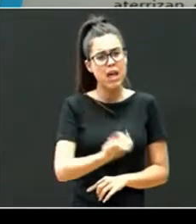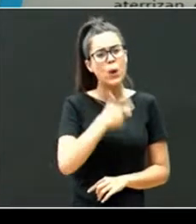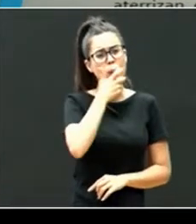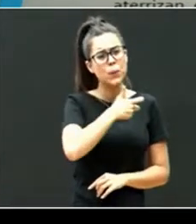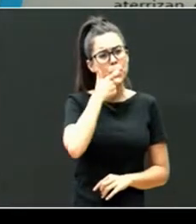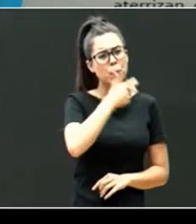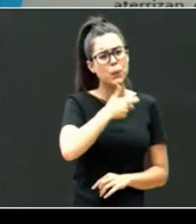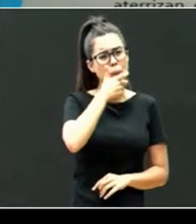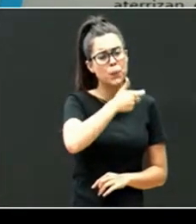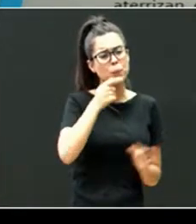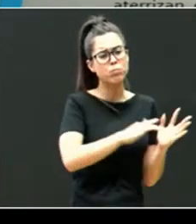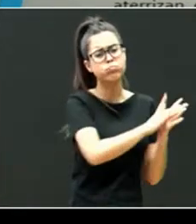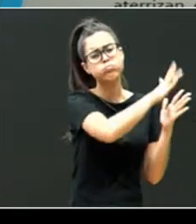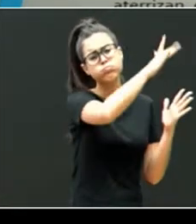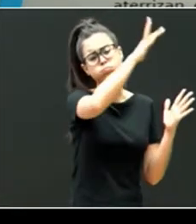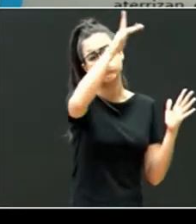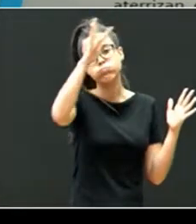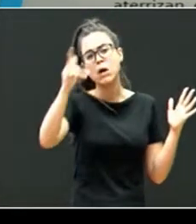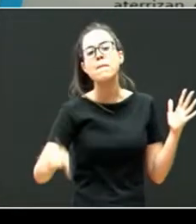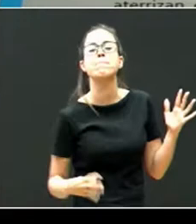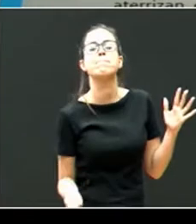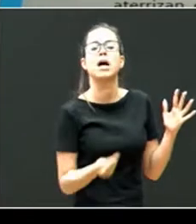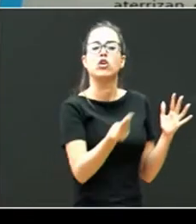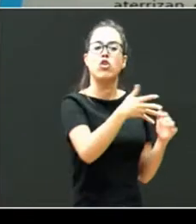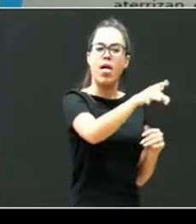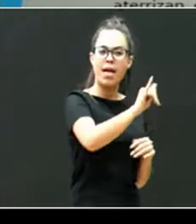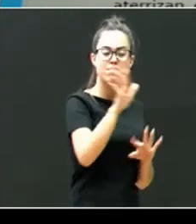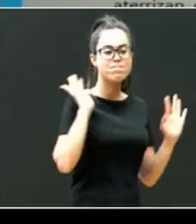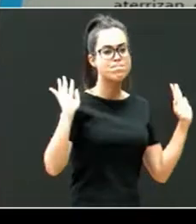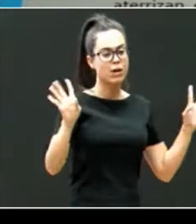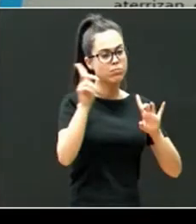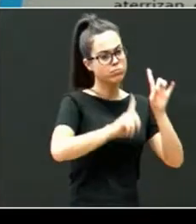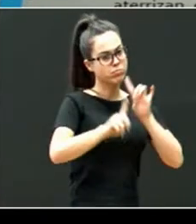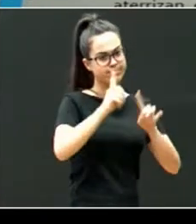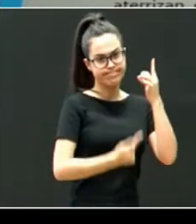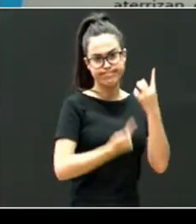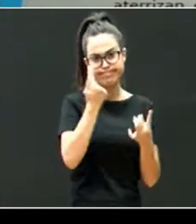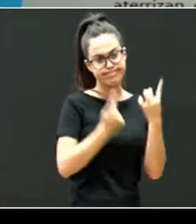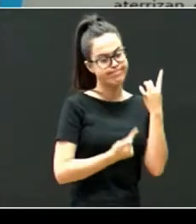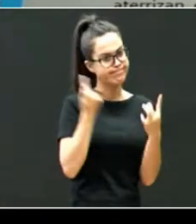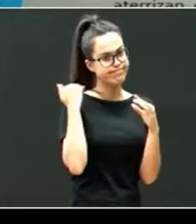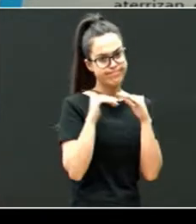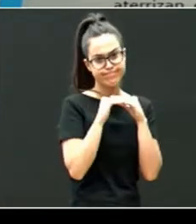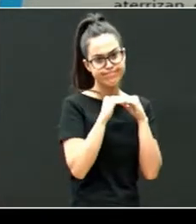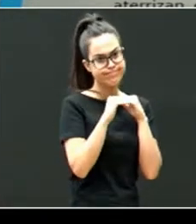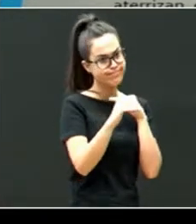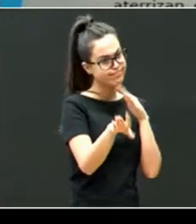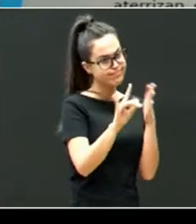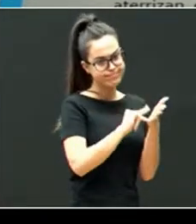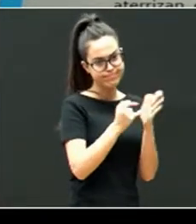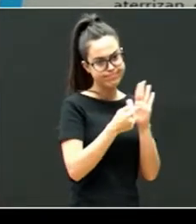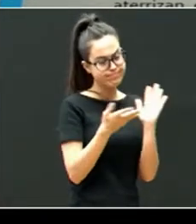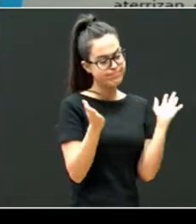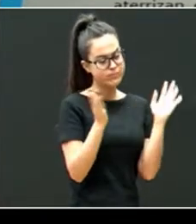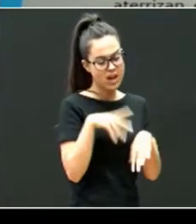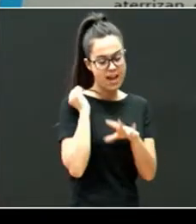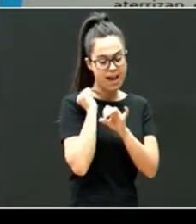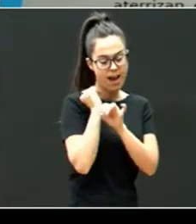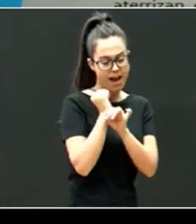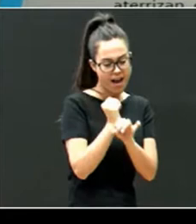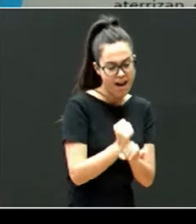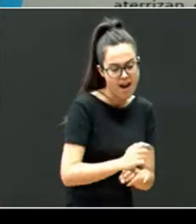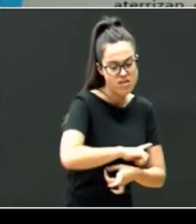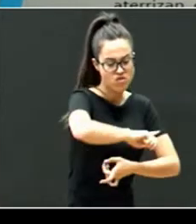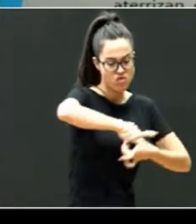largo recorrido. Aunque haya mejoras, hay problemas que no se van solucionando con el paso de los años. Por ejemplo,